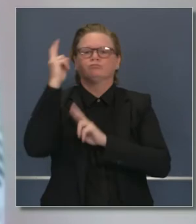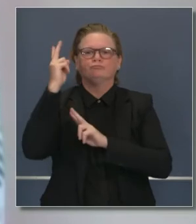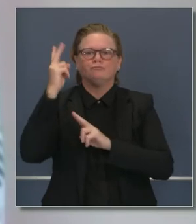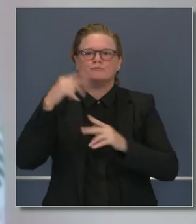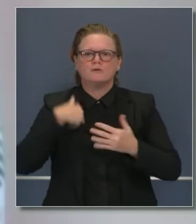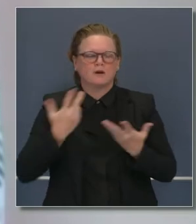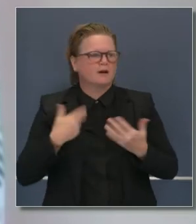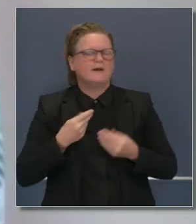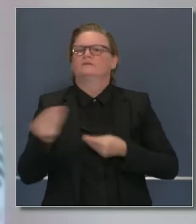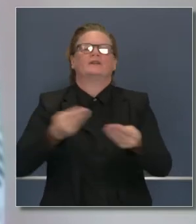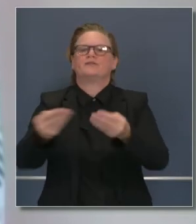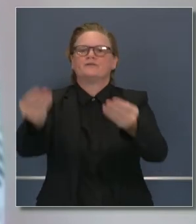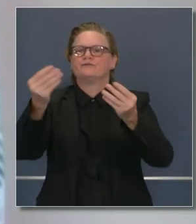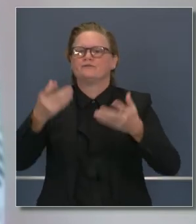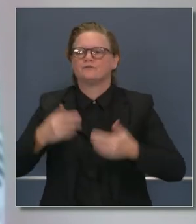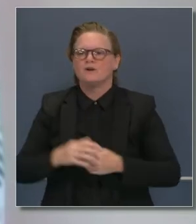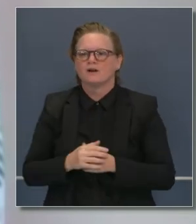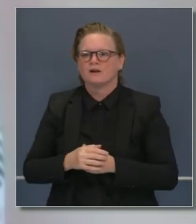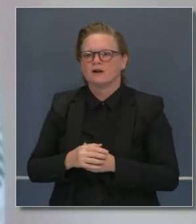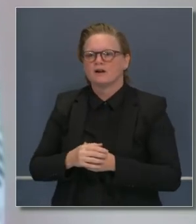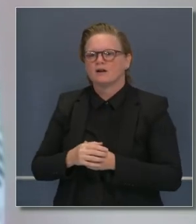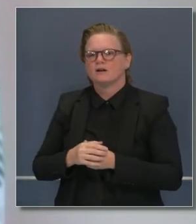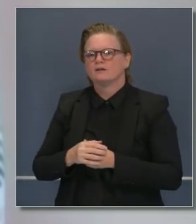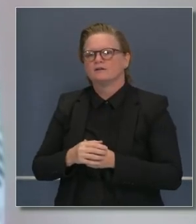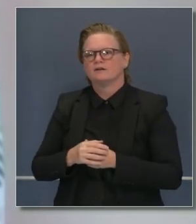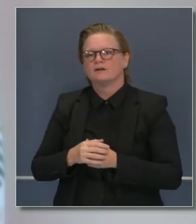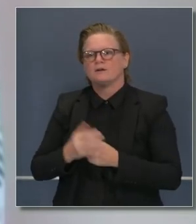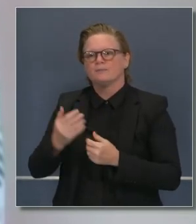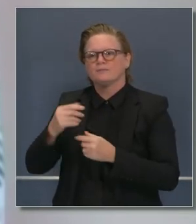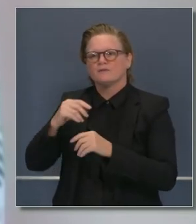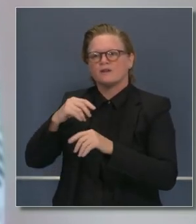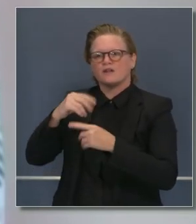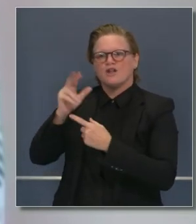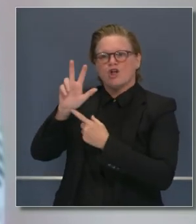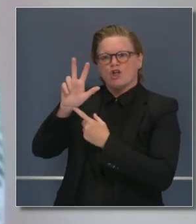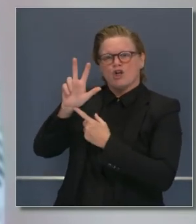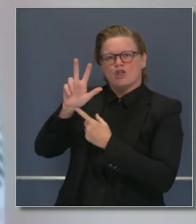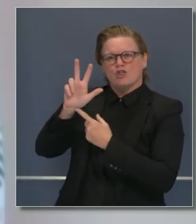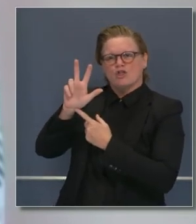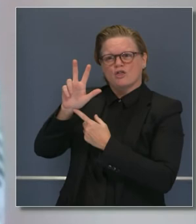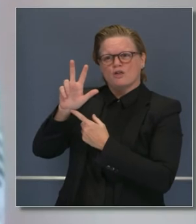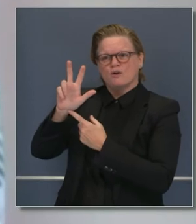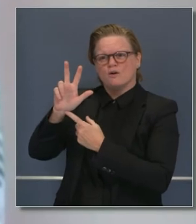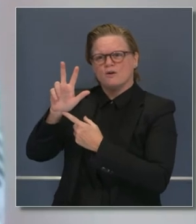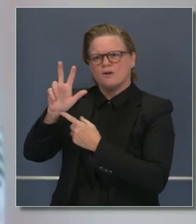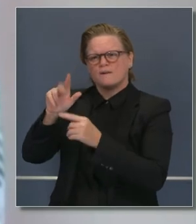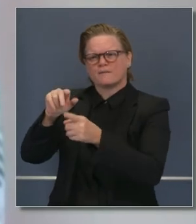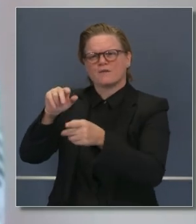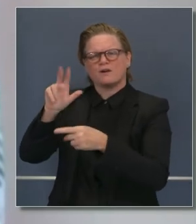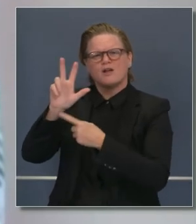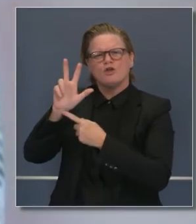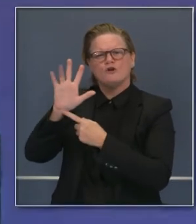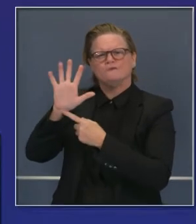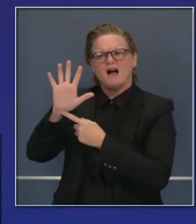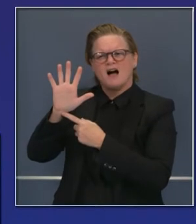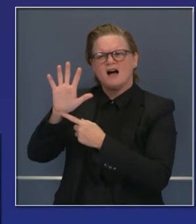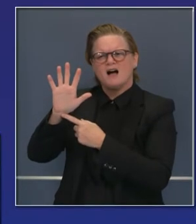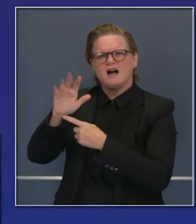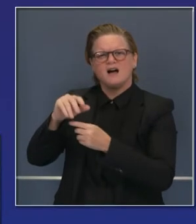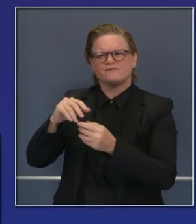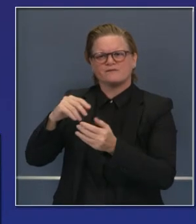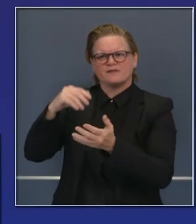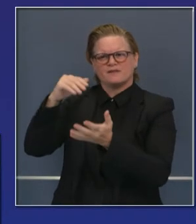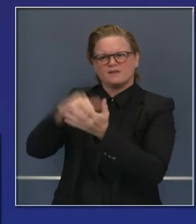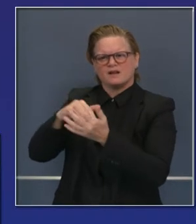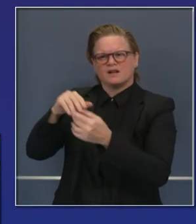transmitiendo, 34.5% por cada 100,000 personas. Les recuerdo que es